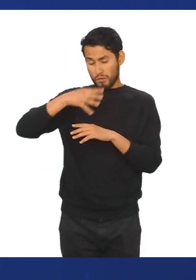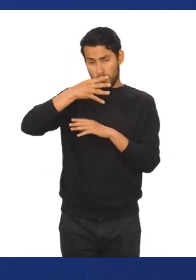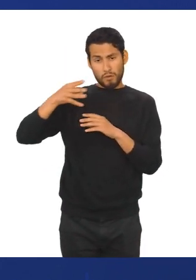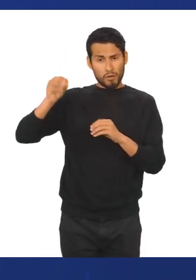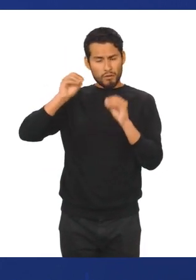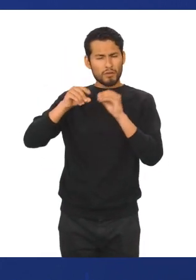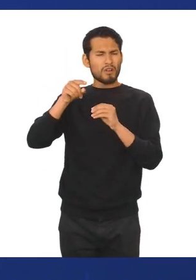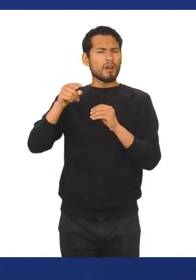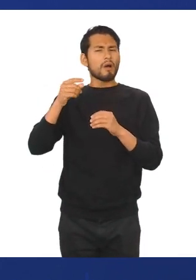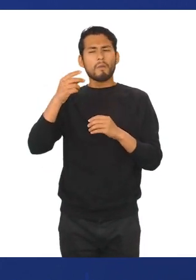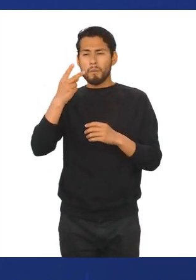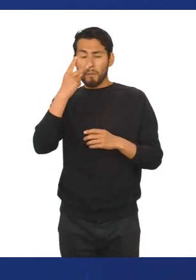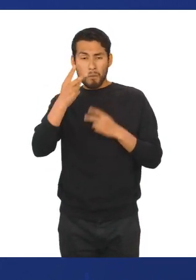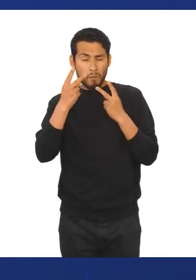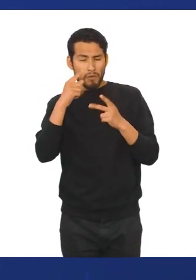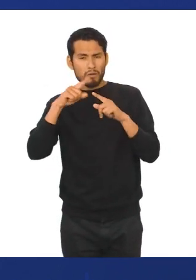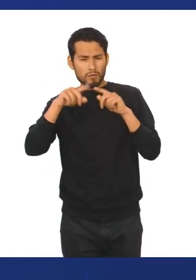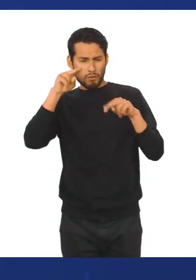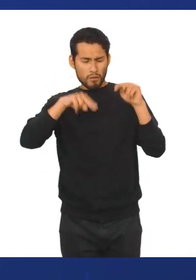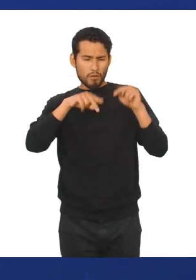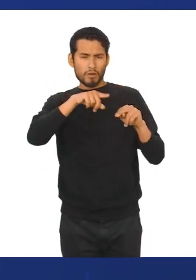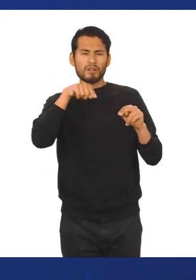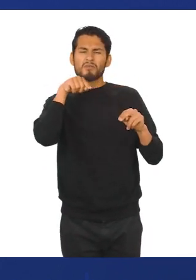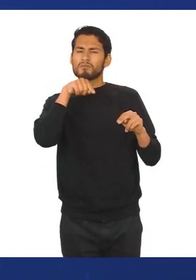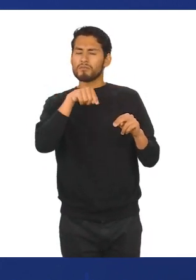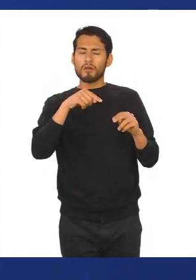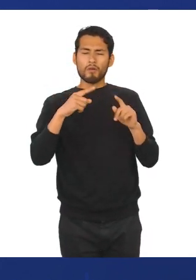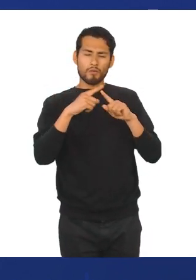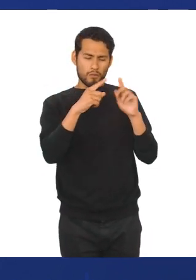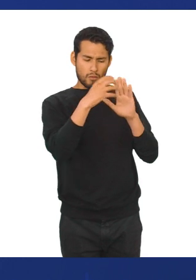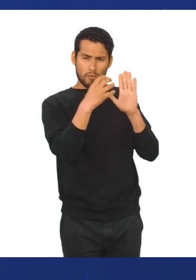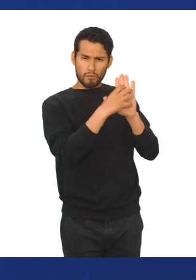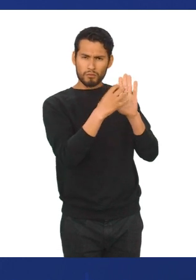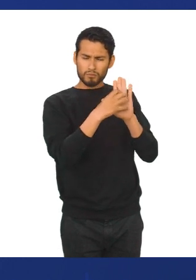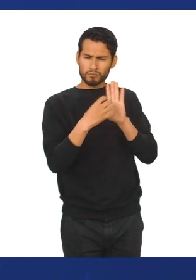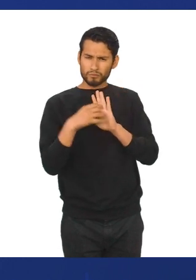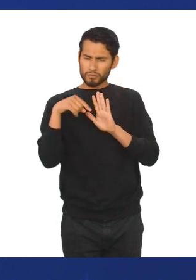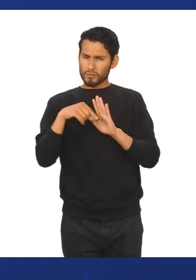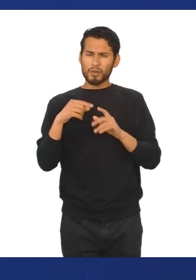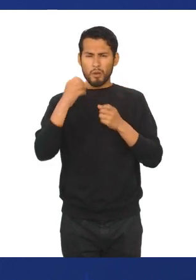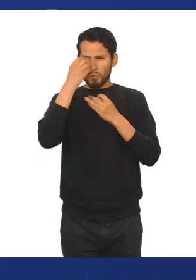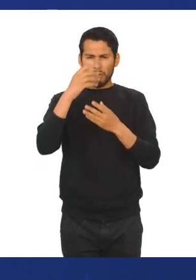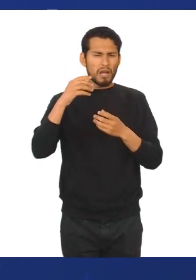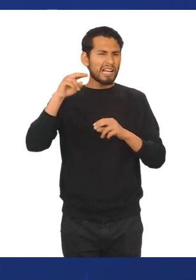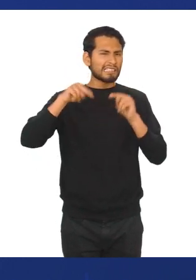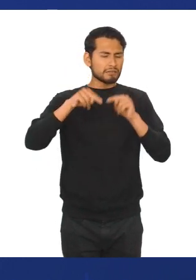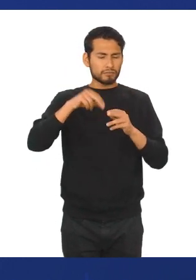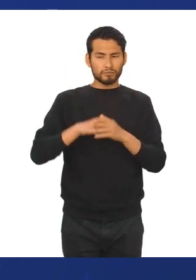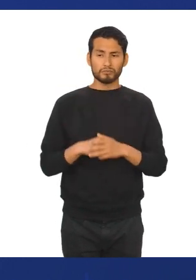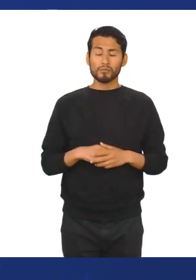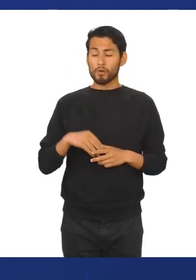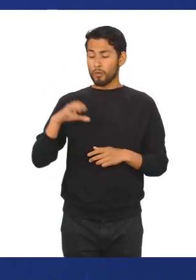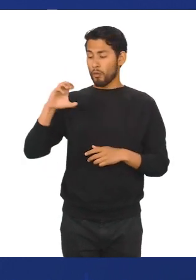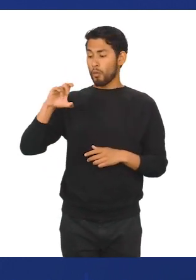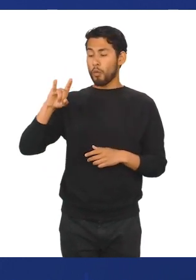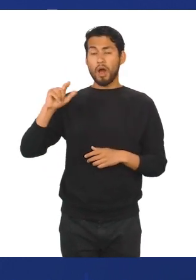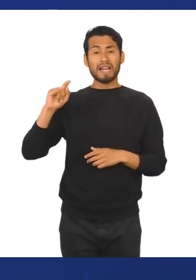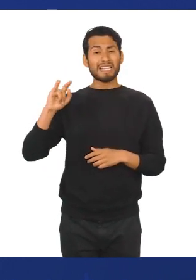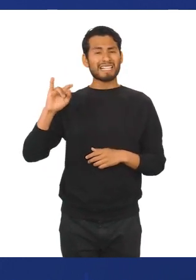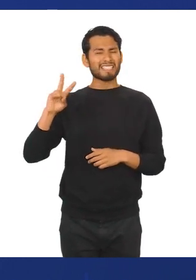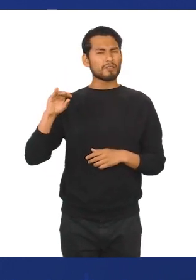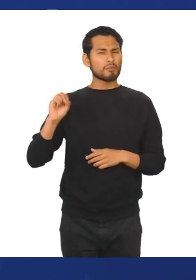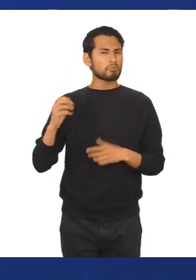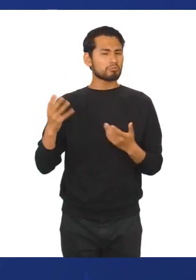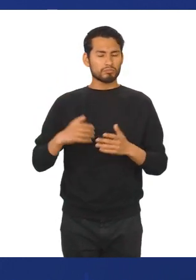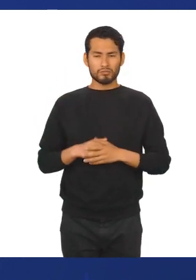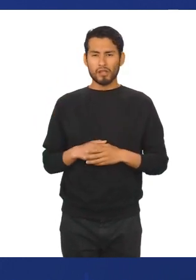representación visual de una serie de datos estadísticos. Algunos de estos datos son... Cualitativos, los cuales se